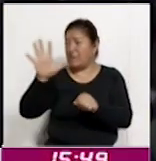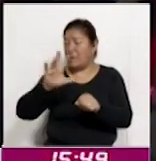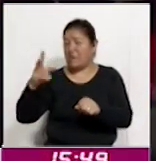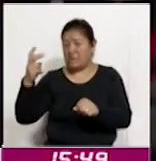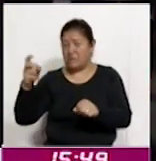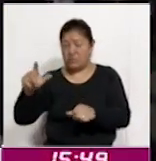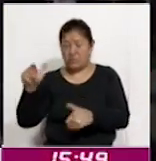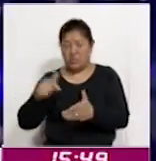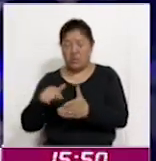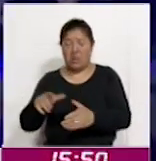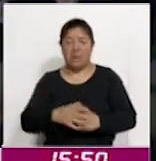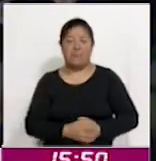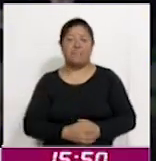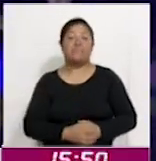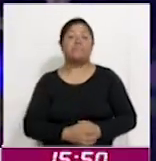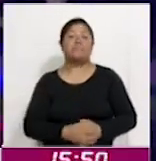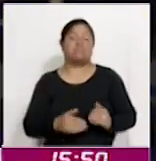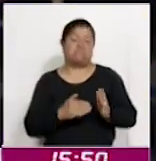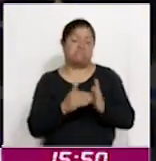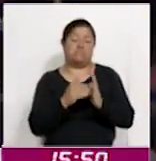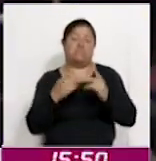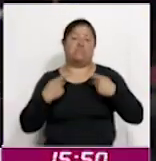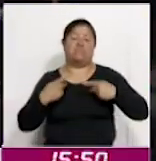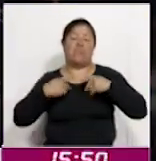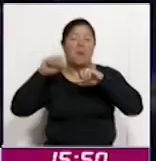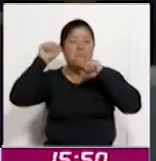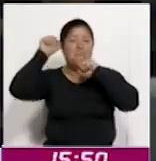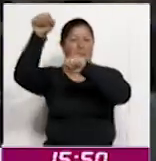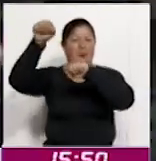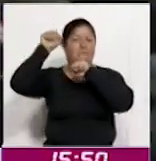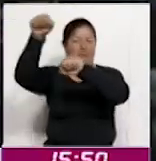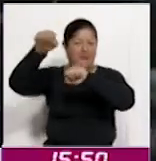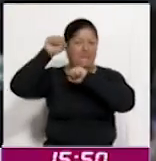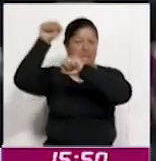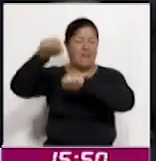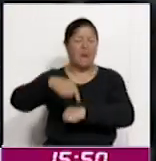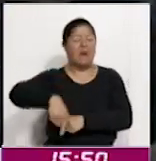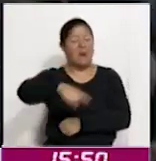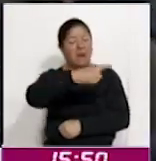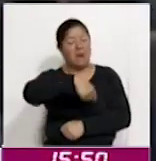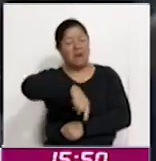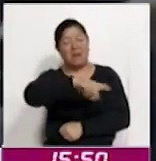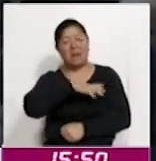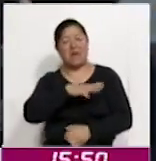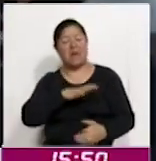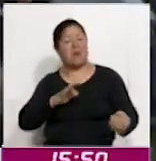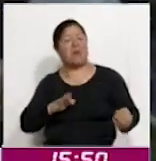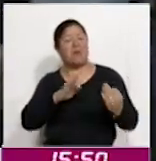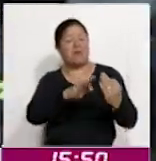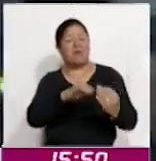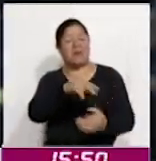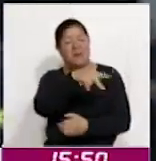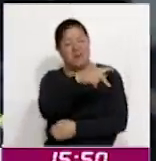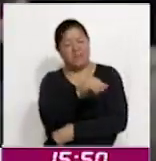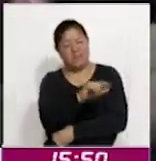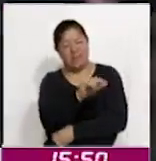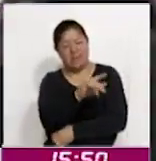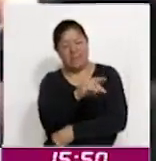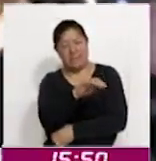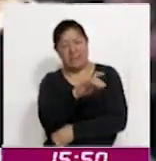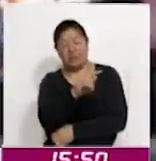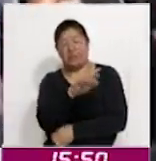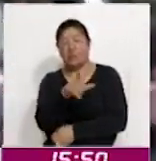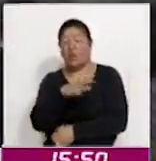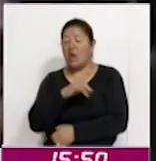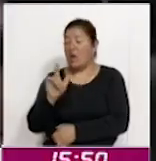Miles de personas han organizado una protesta frente al Parlamento georgiano en Tiflis antes de la primera sesión del Parlamento recién elegido